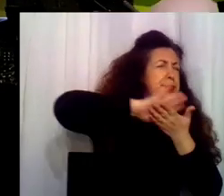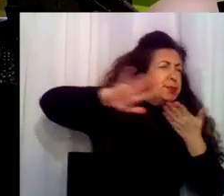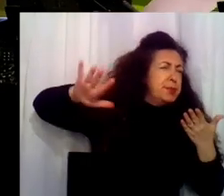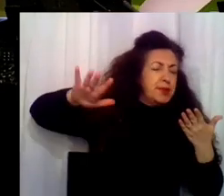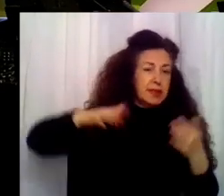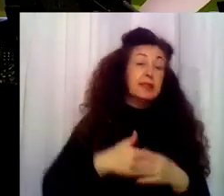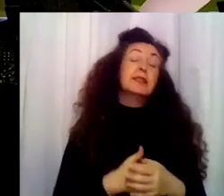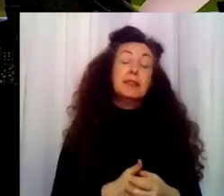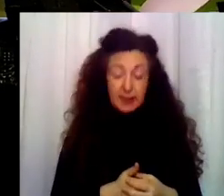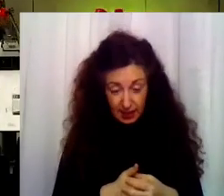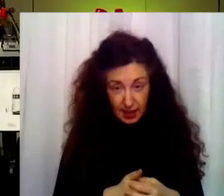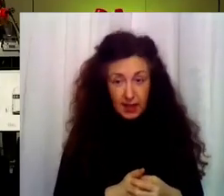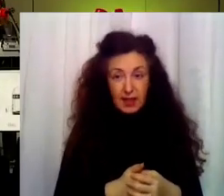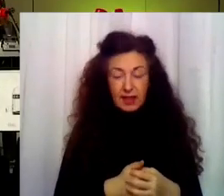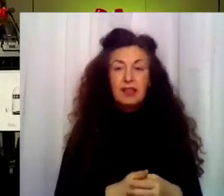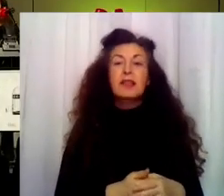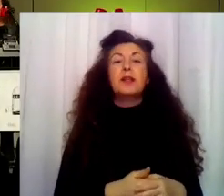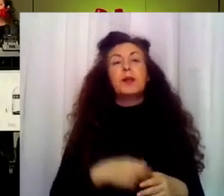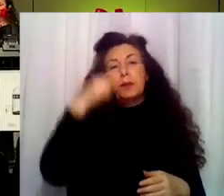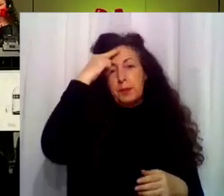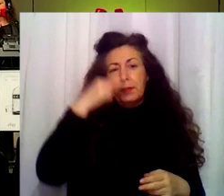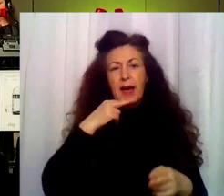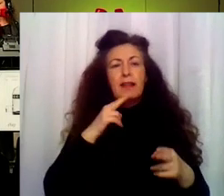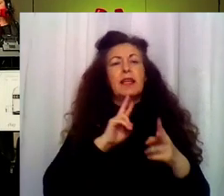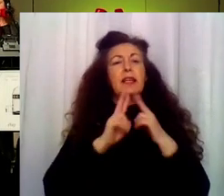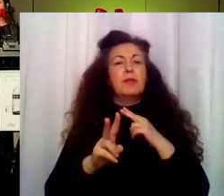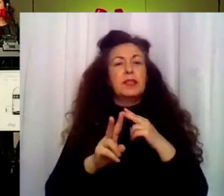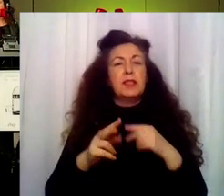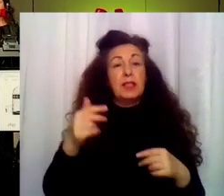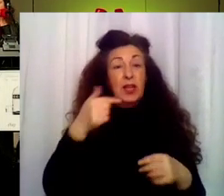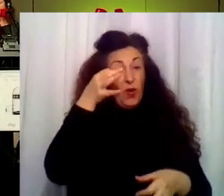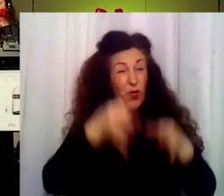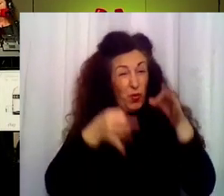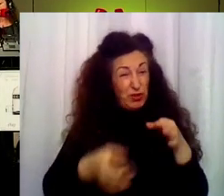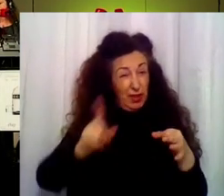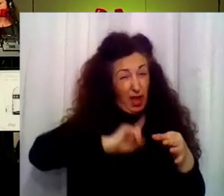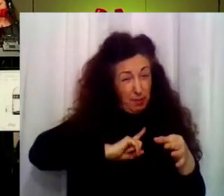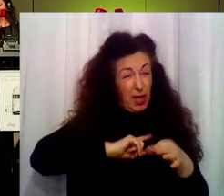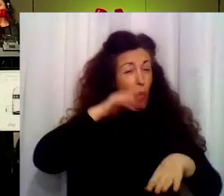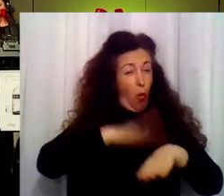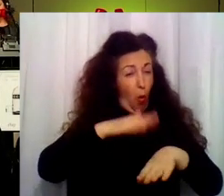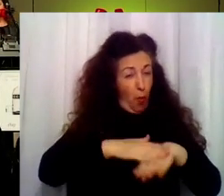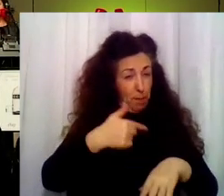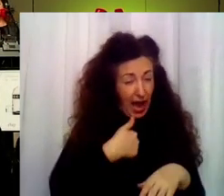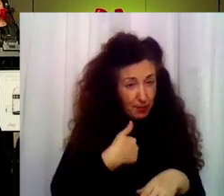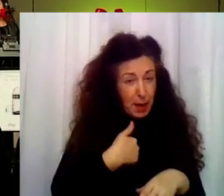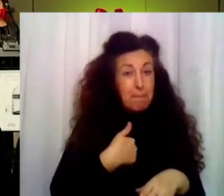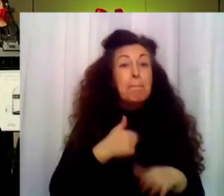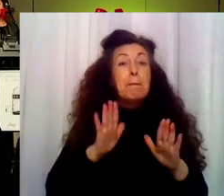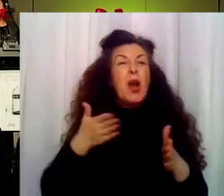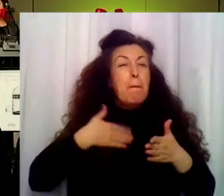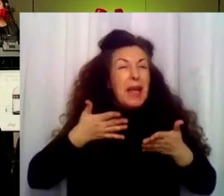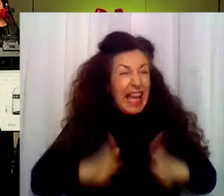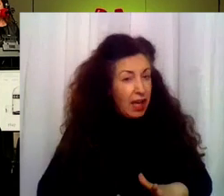soportar que la justicia me considere culpable. Que tú incluso quieras que yo me considere culpable. Pero mi hijo